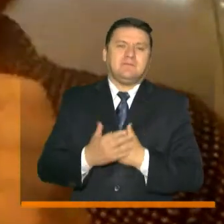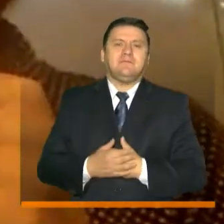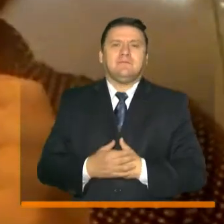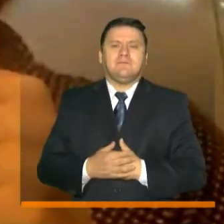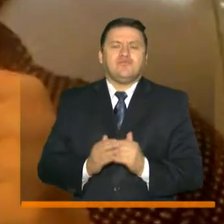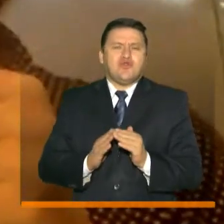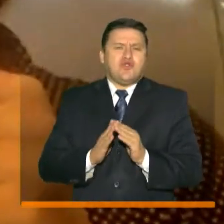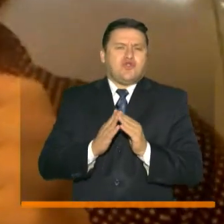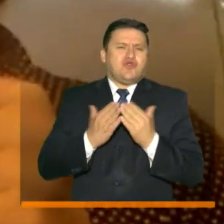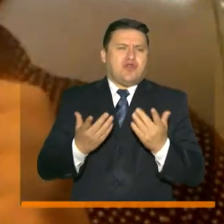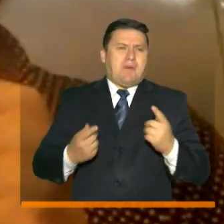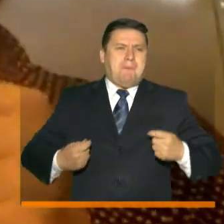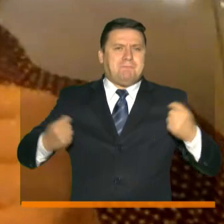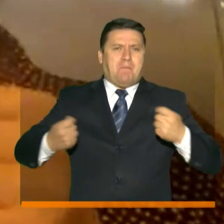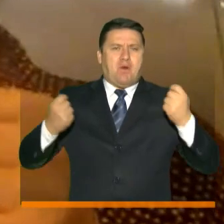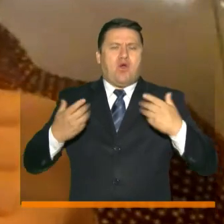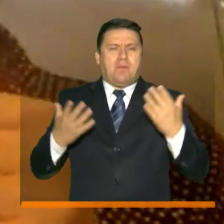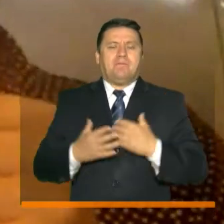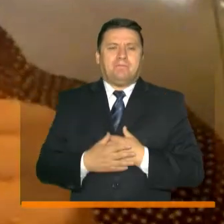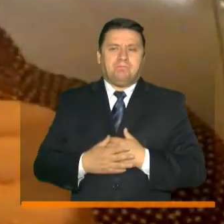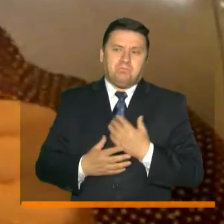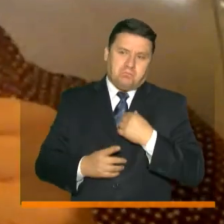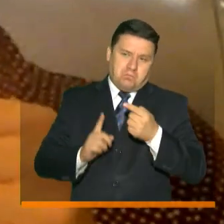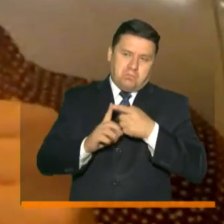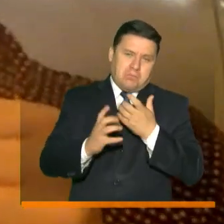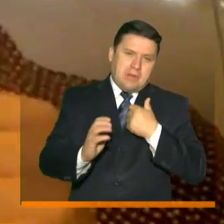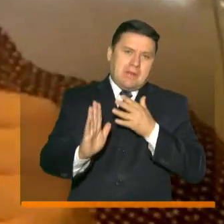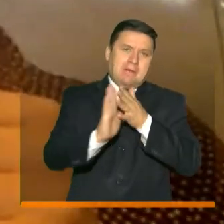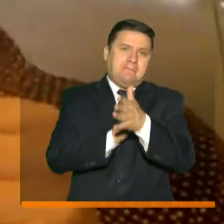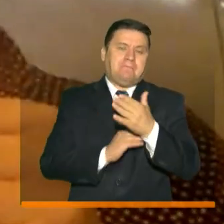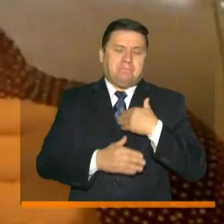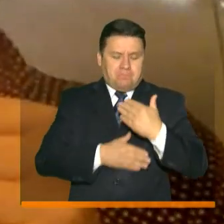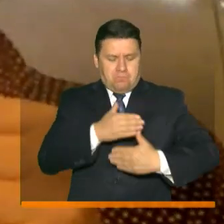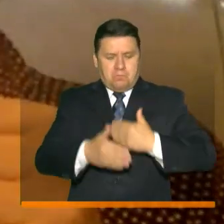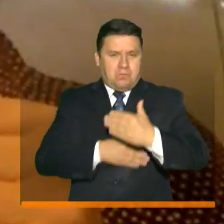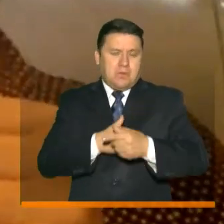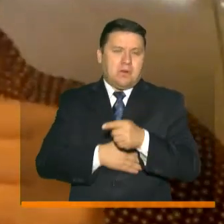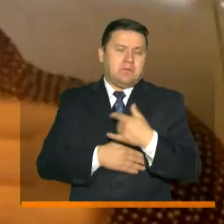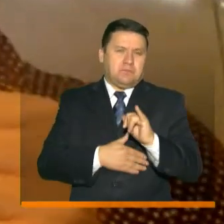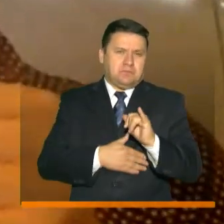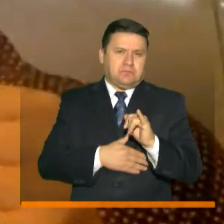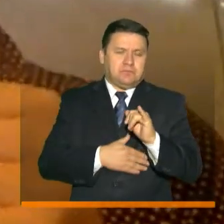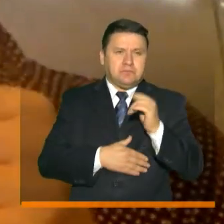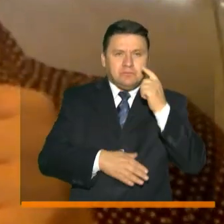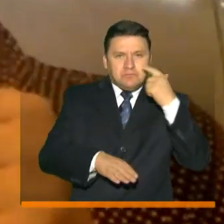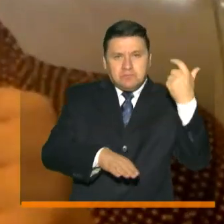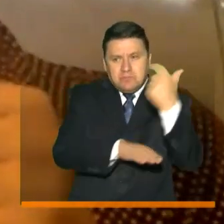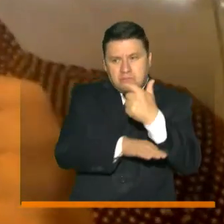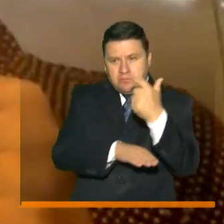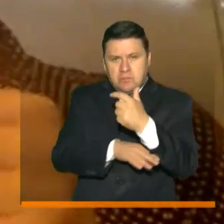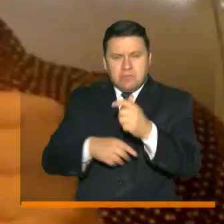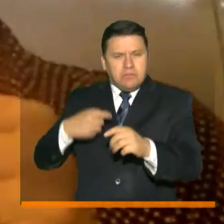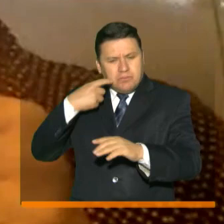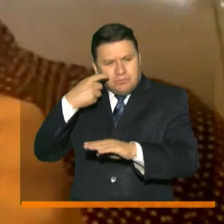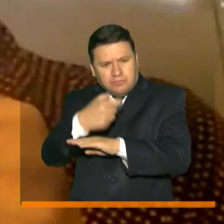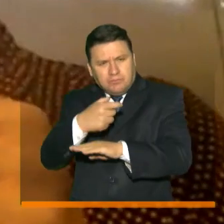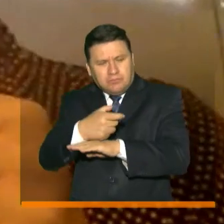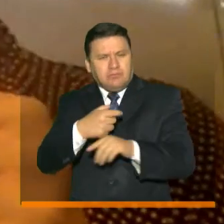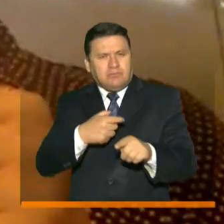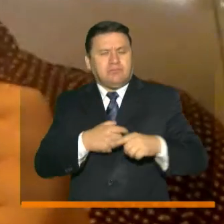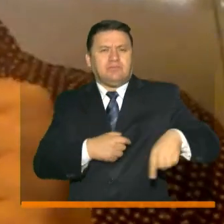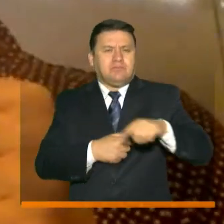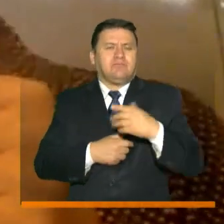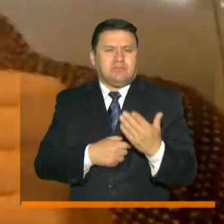¿Cómo vamos en la campaña? Primero contarles que este proceso está siendo verificado peso